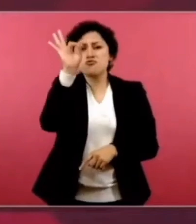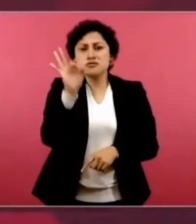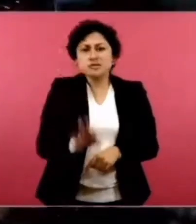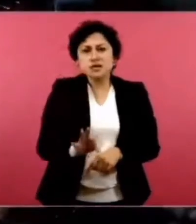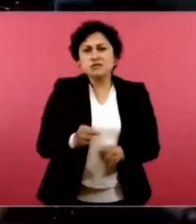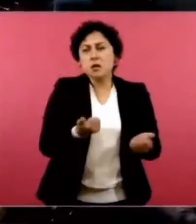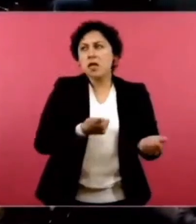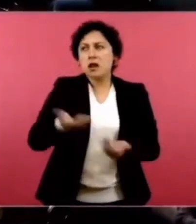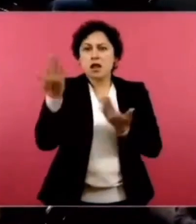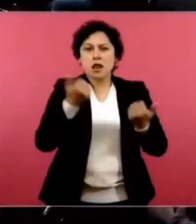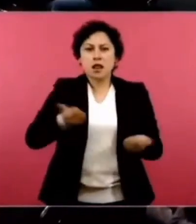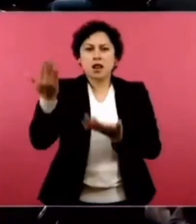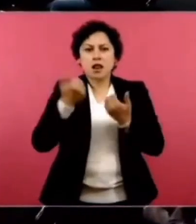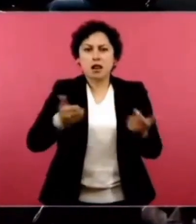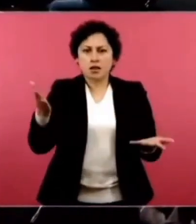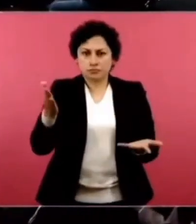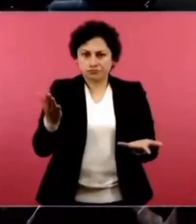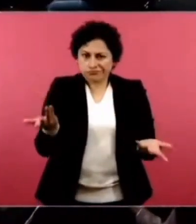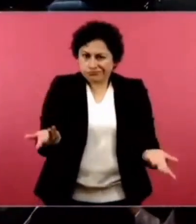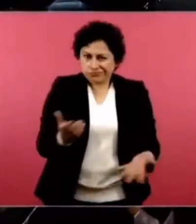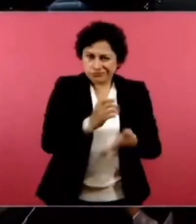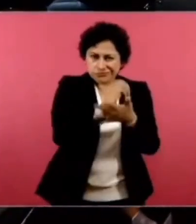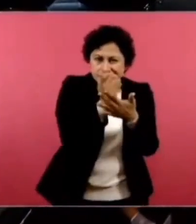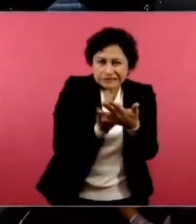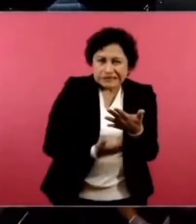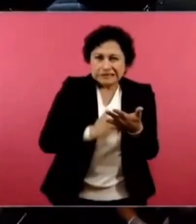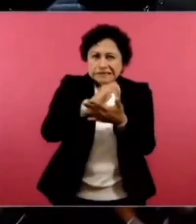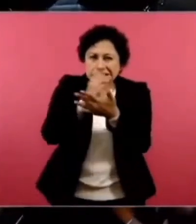a particulares,